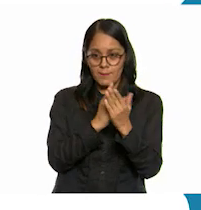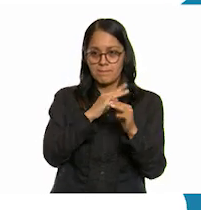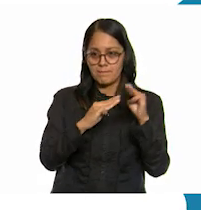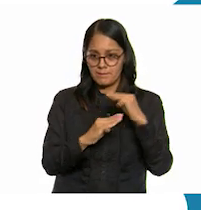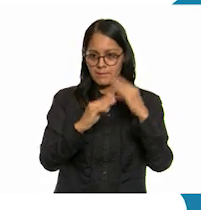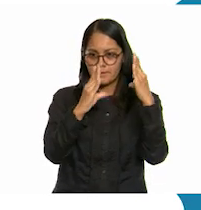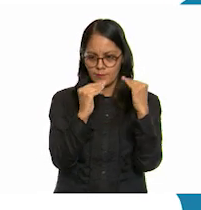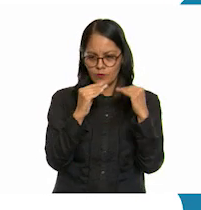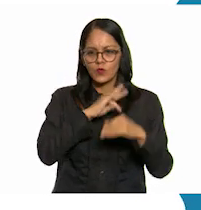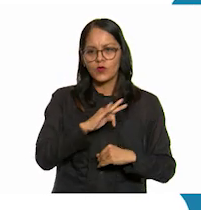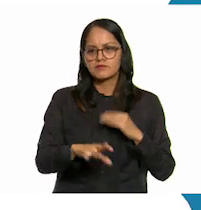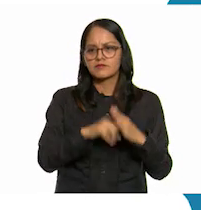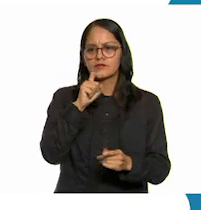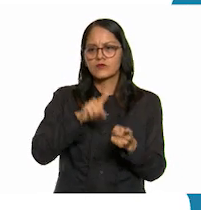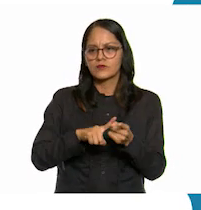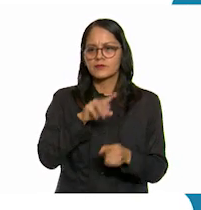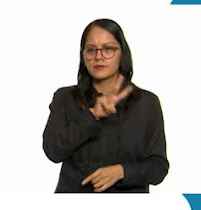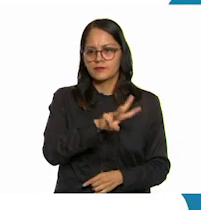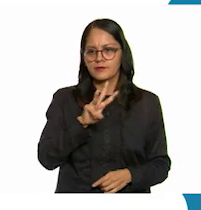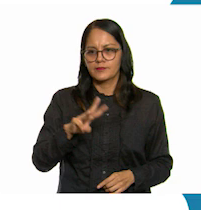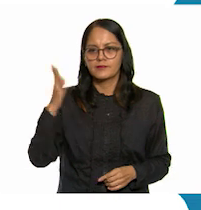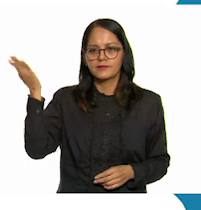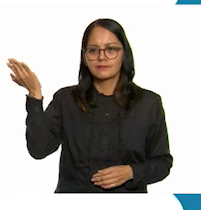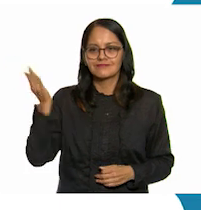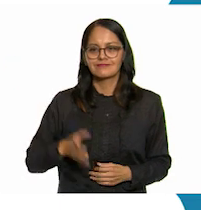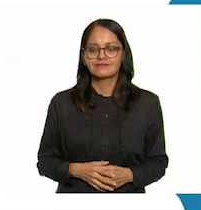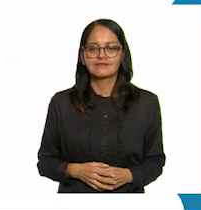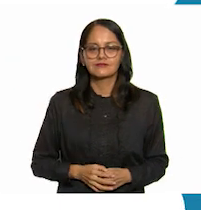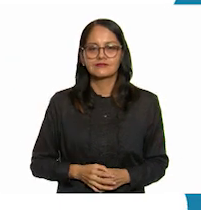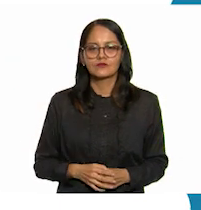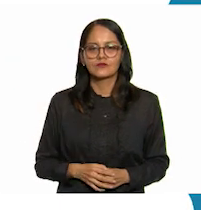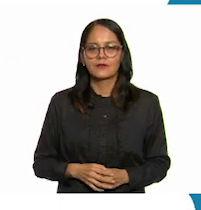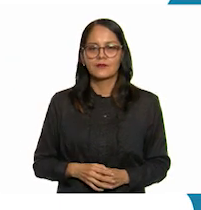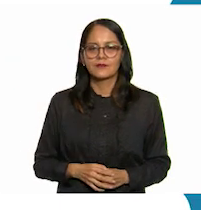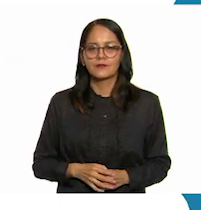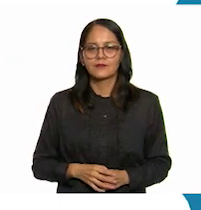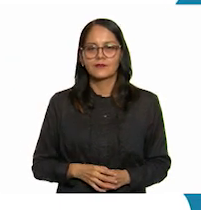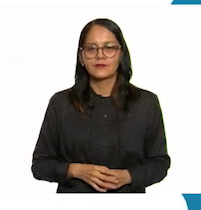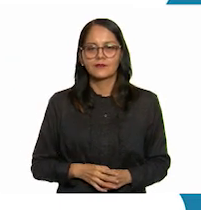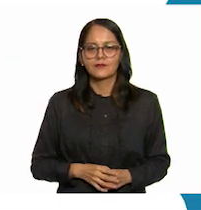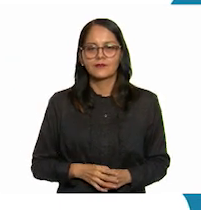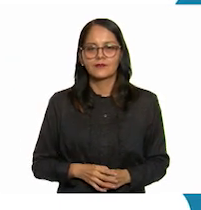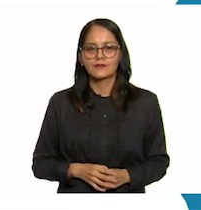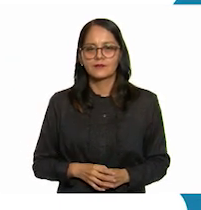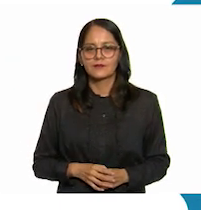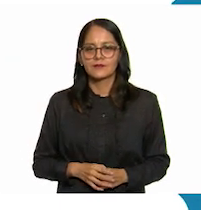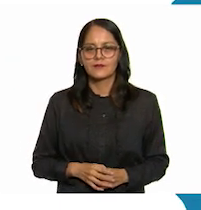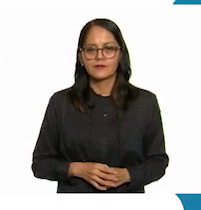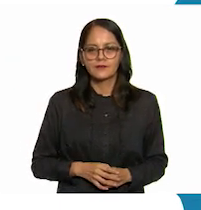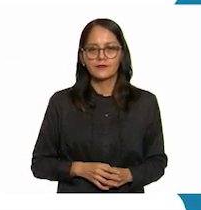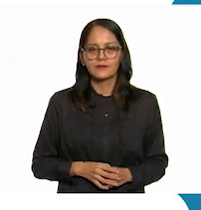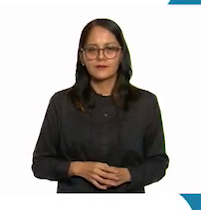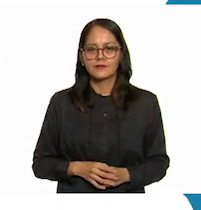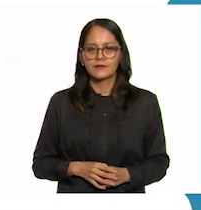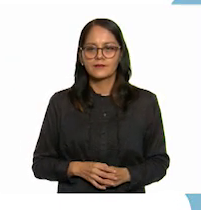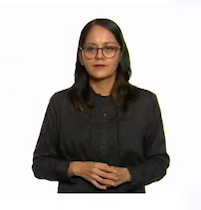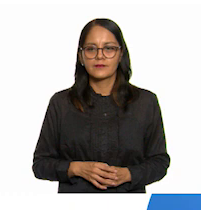los puedes encontrar en la siguiente liga aprendeencasa.cep.gob.mx